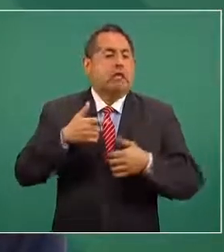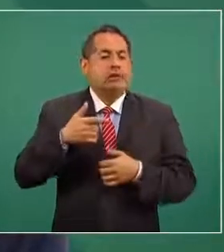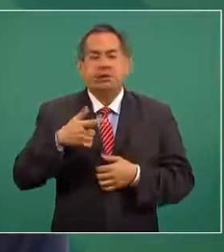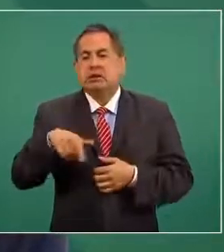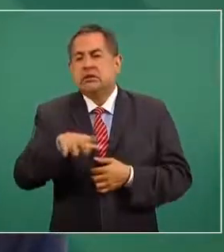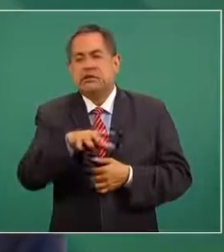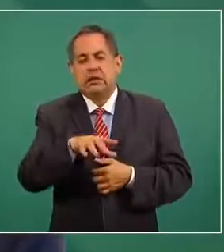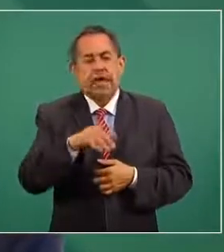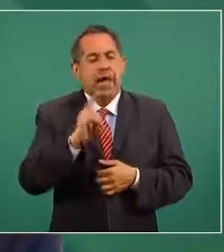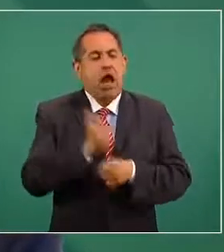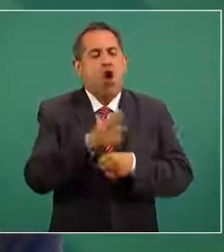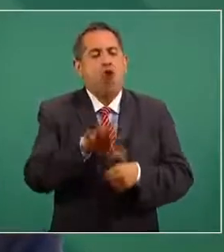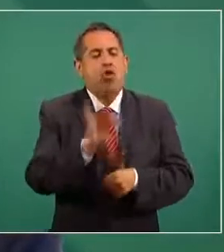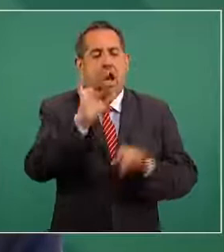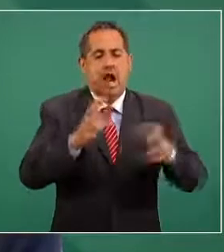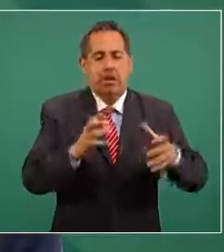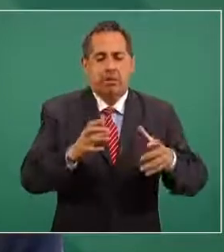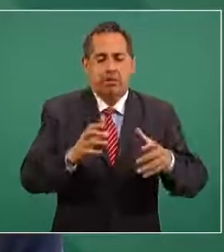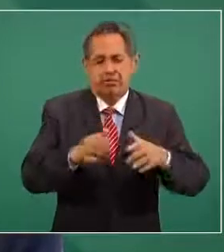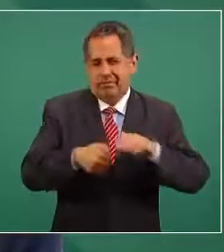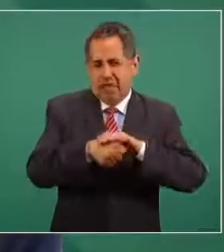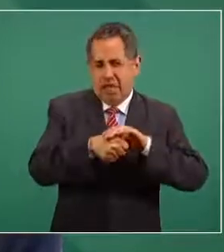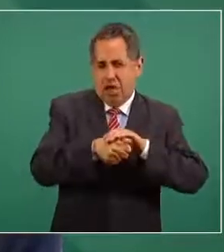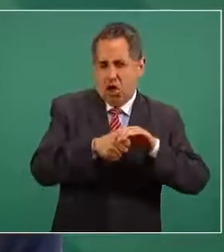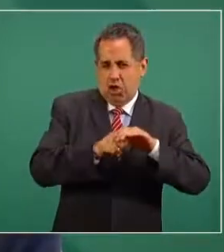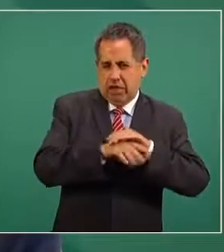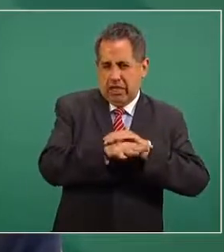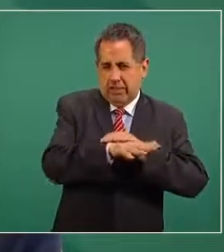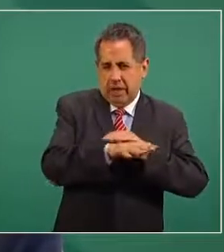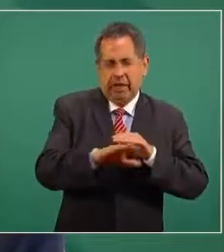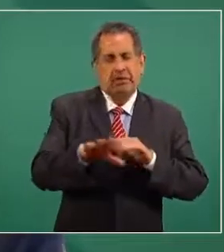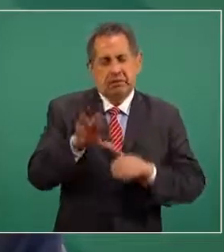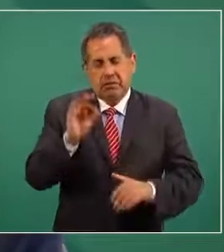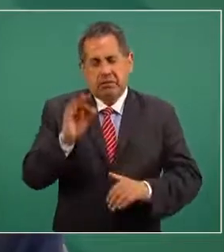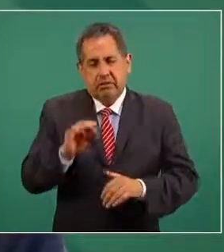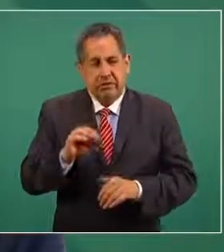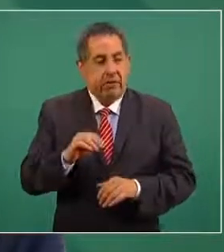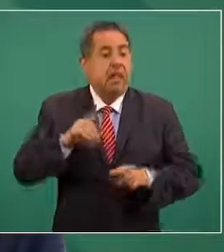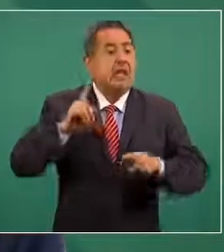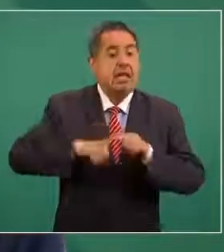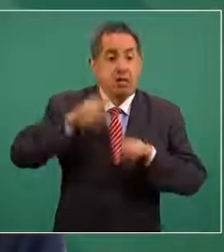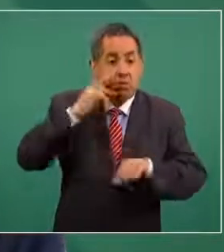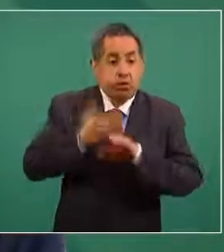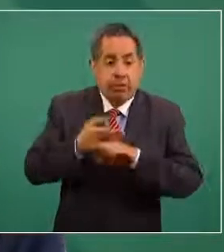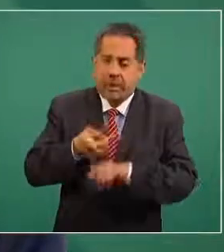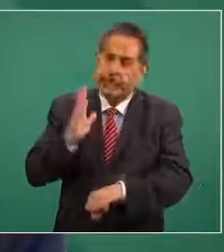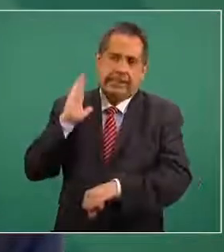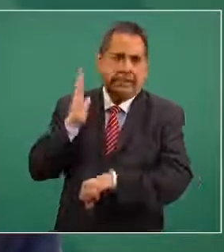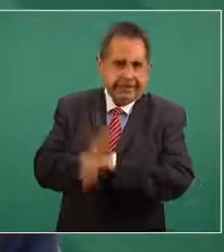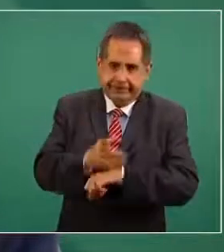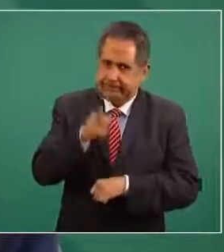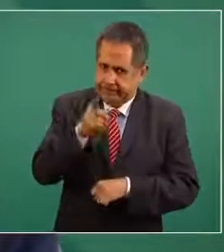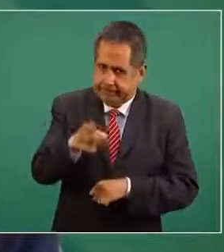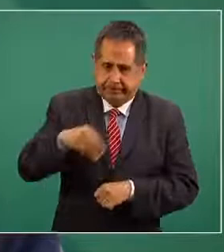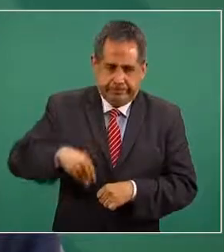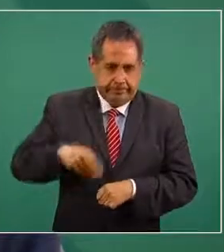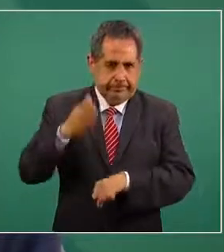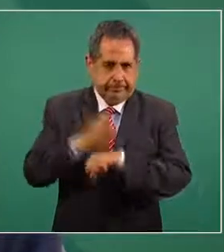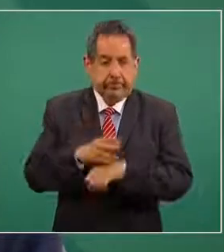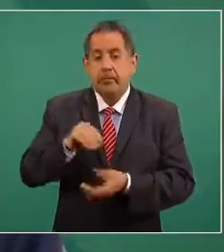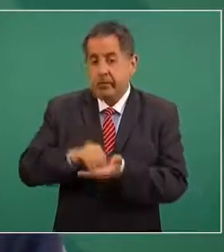encontrarlos a los jóvenes y castigar a los responsables y la investigación está abierta